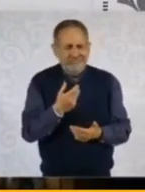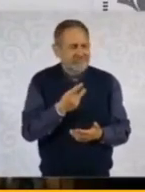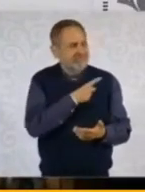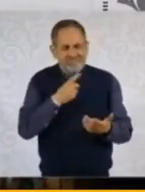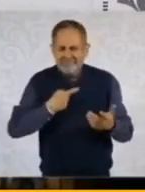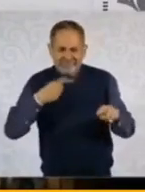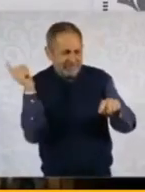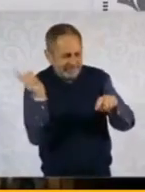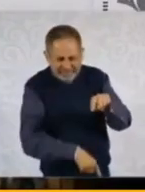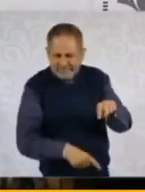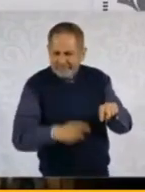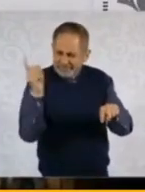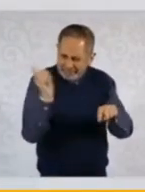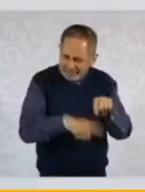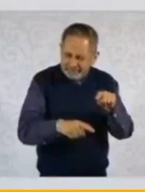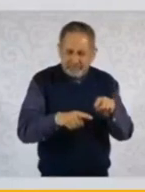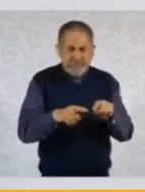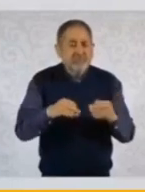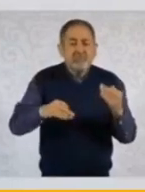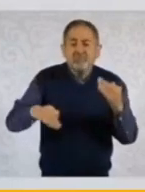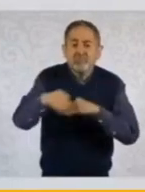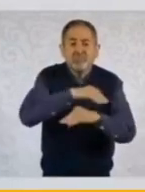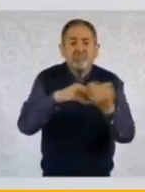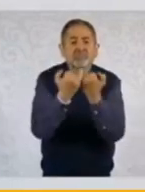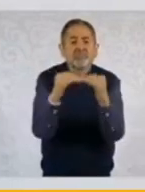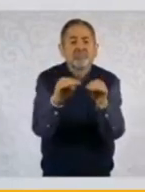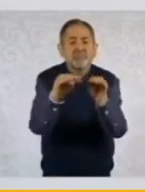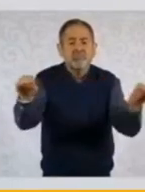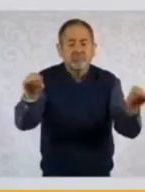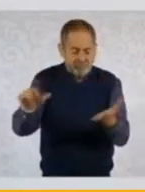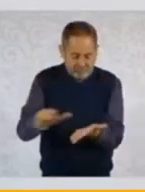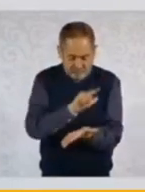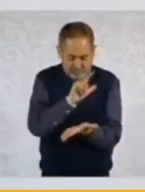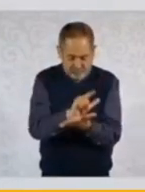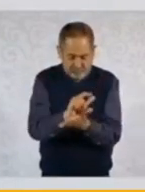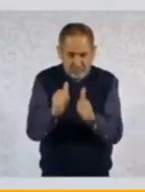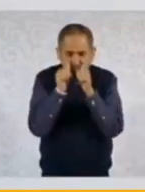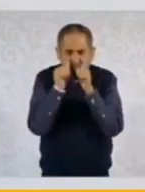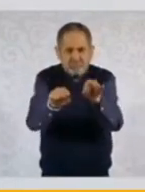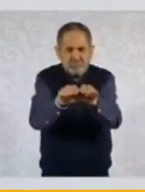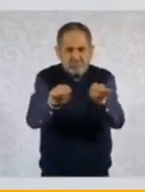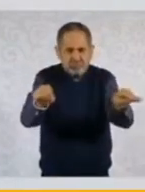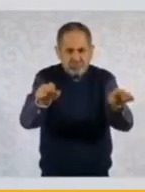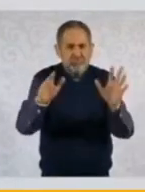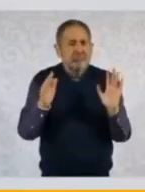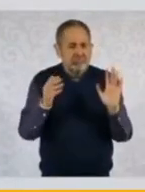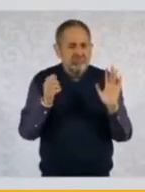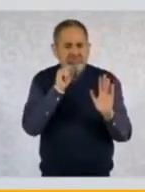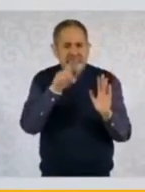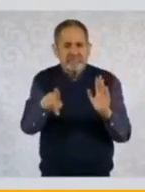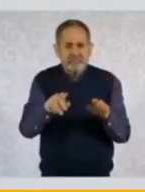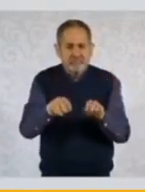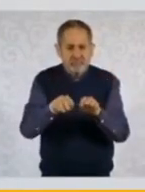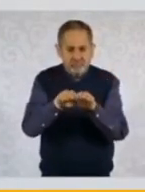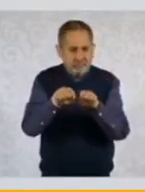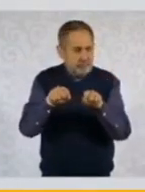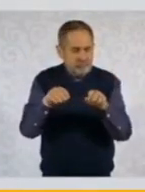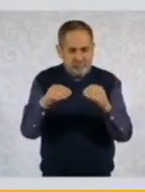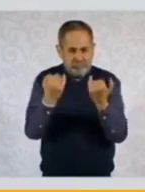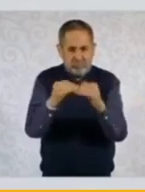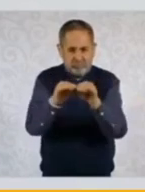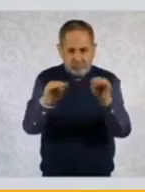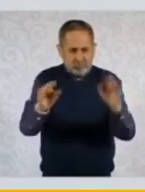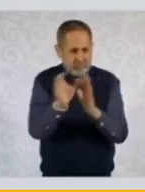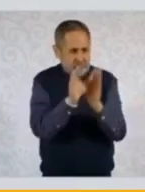nuestro país. Todos somos iguales. Ante la ley, además, ahora queremos que se reconozca la igualdad sustantiva en la